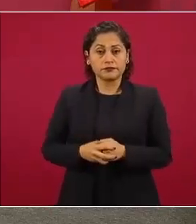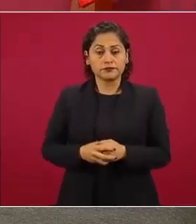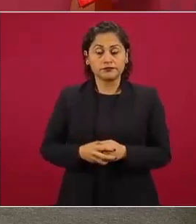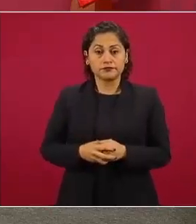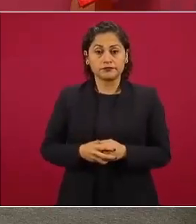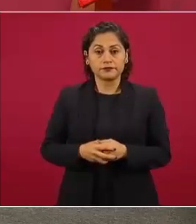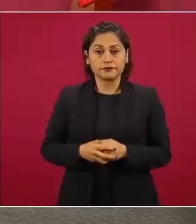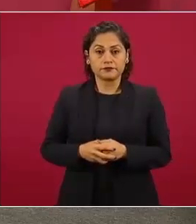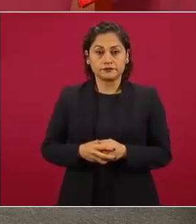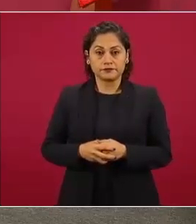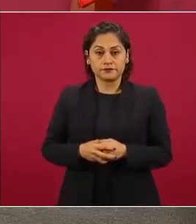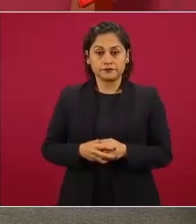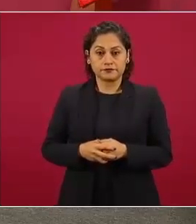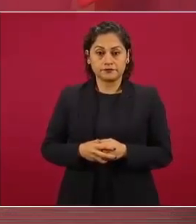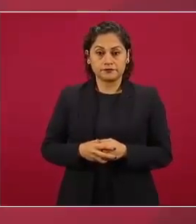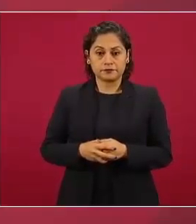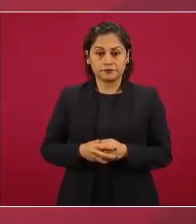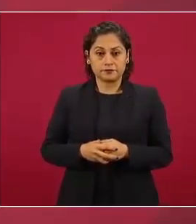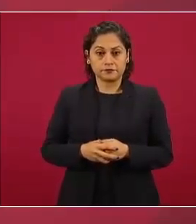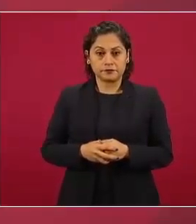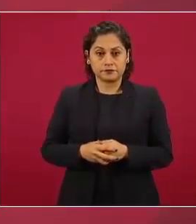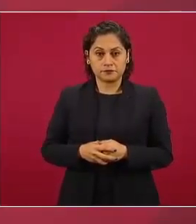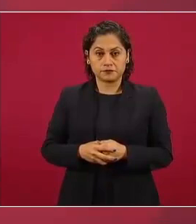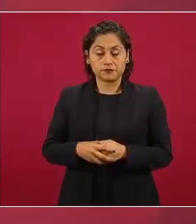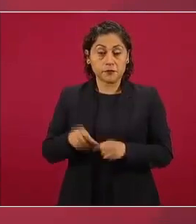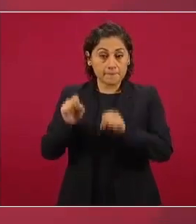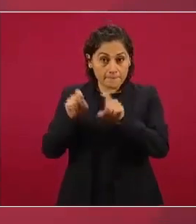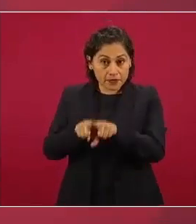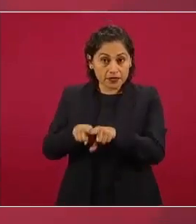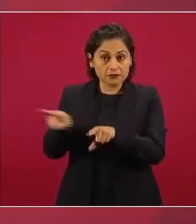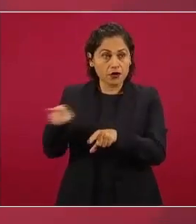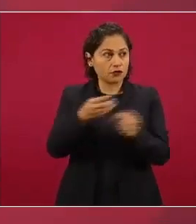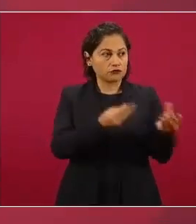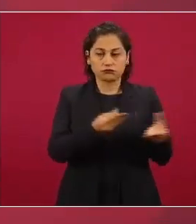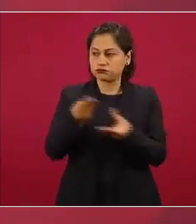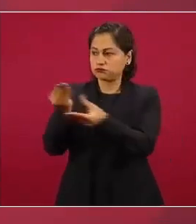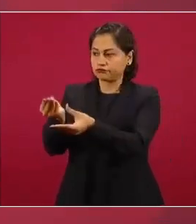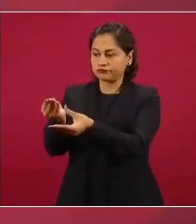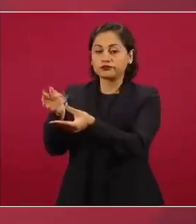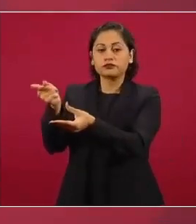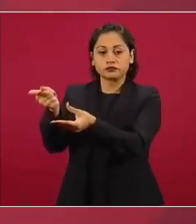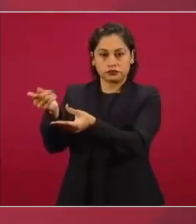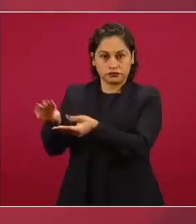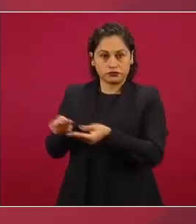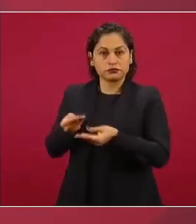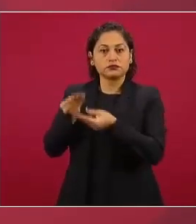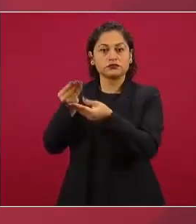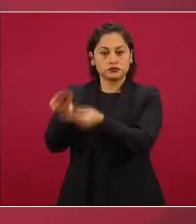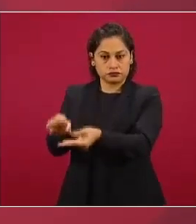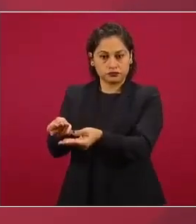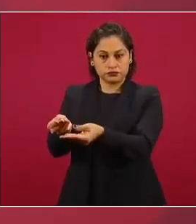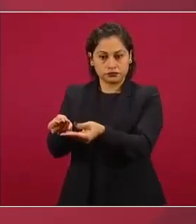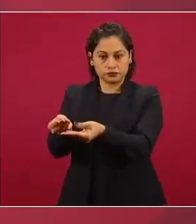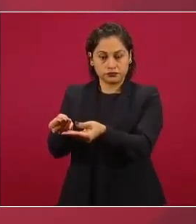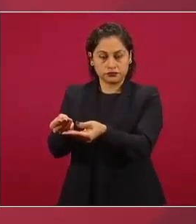entrega primero de manera